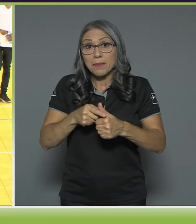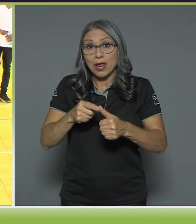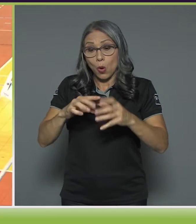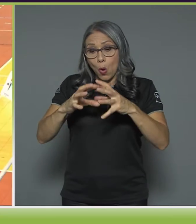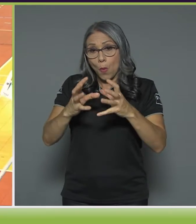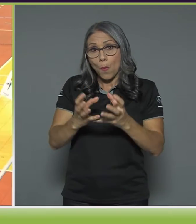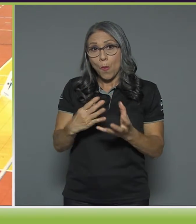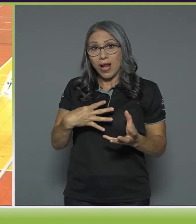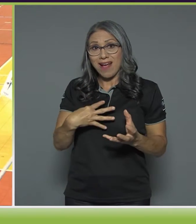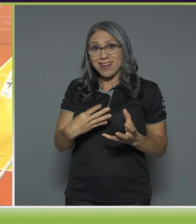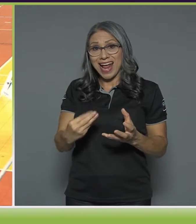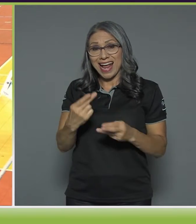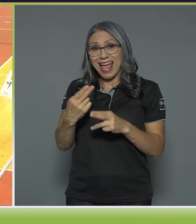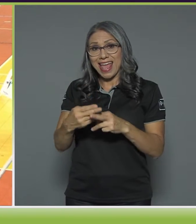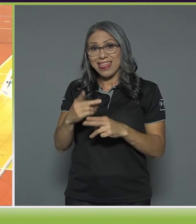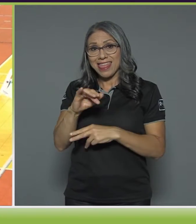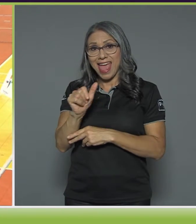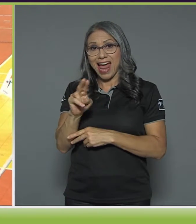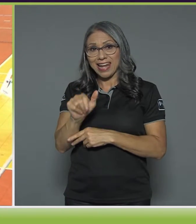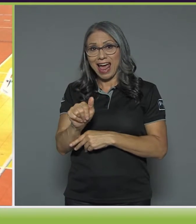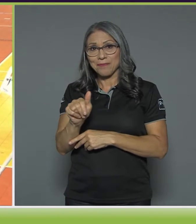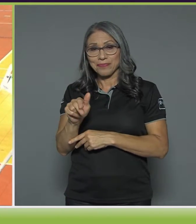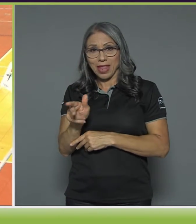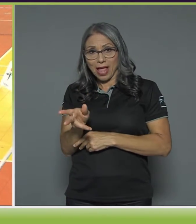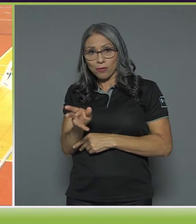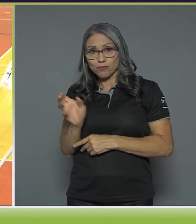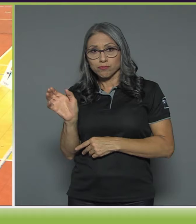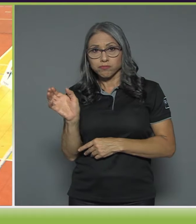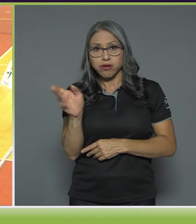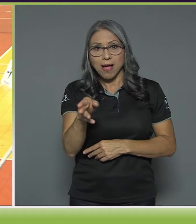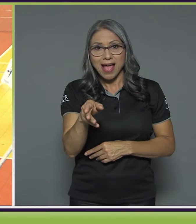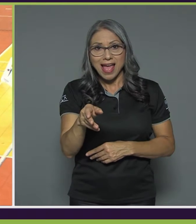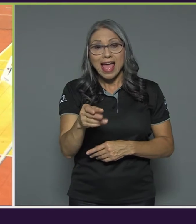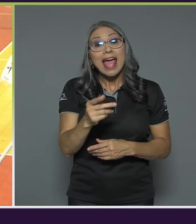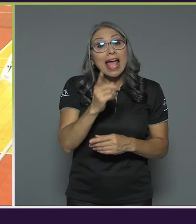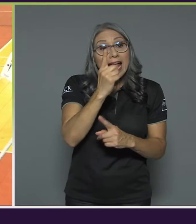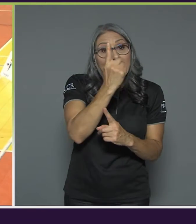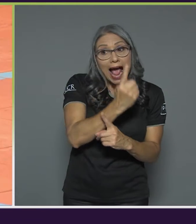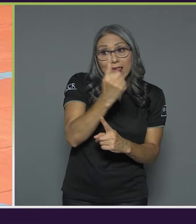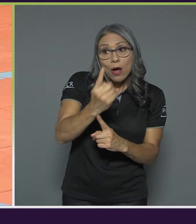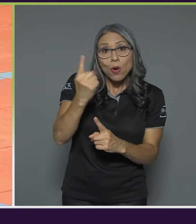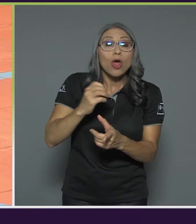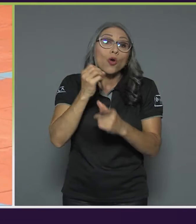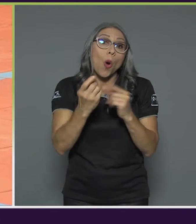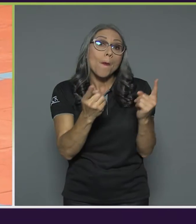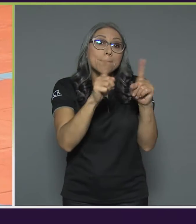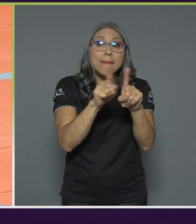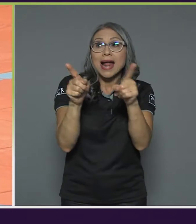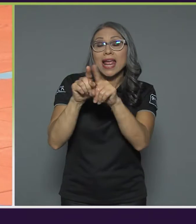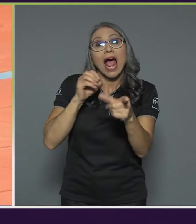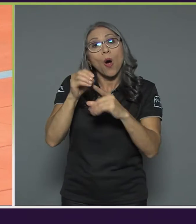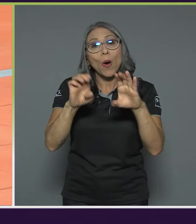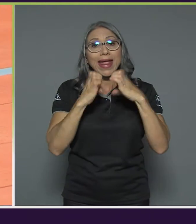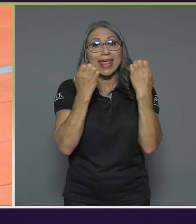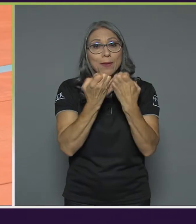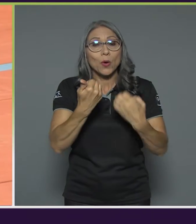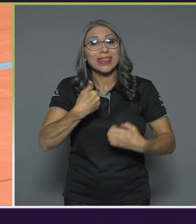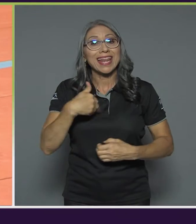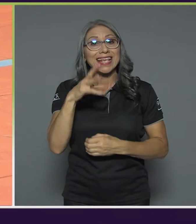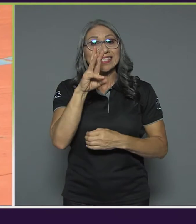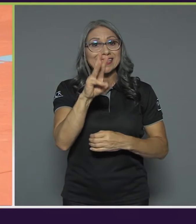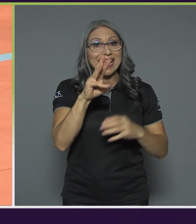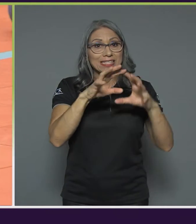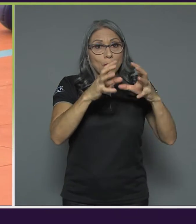blanca llamada diana. Cada jugador, pareja o equipo, dispone de 6 bolas rojas o azules.